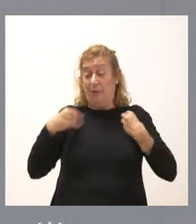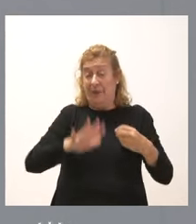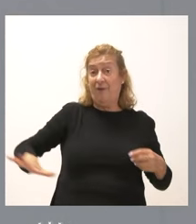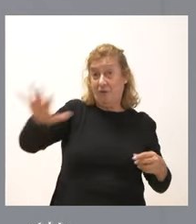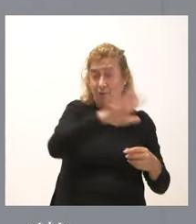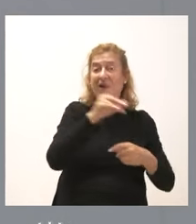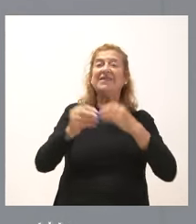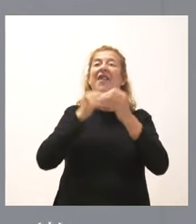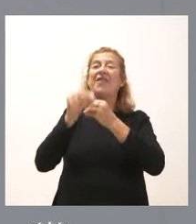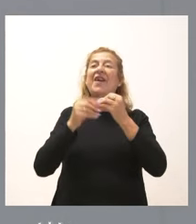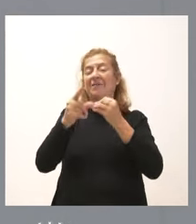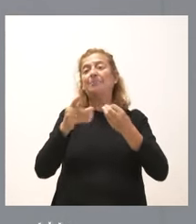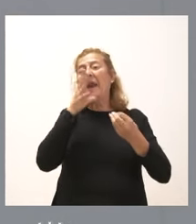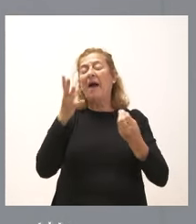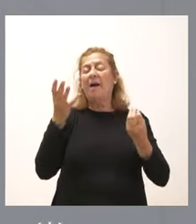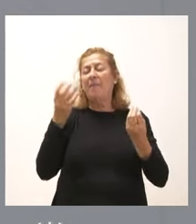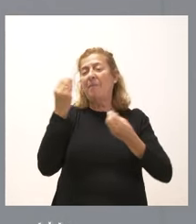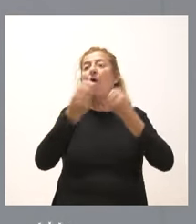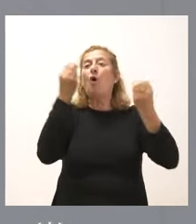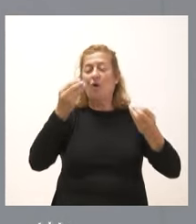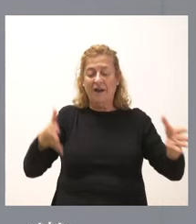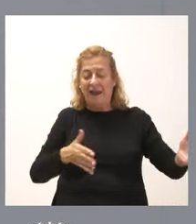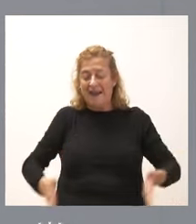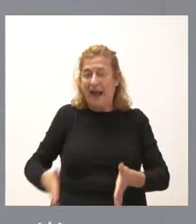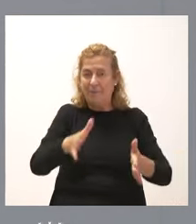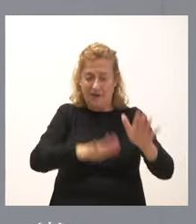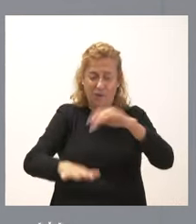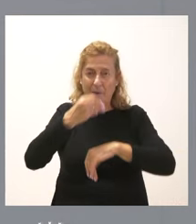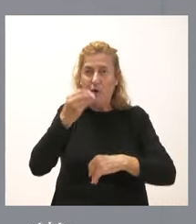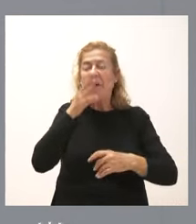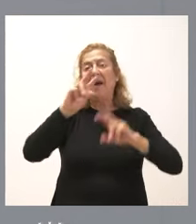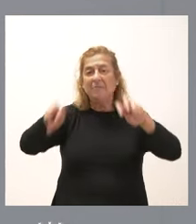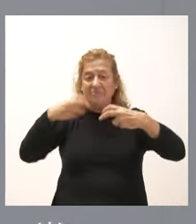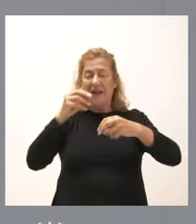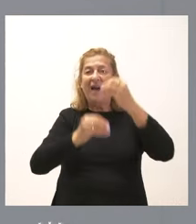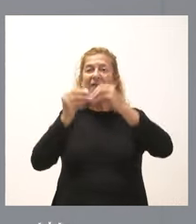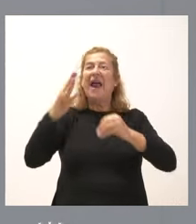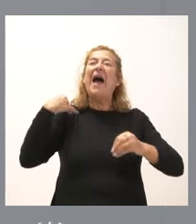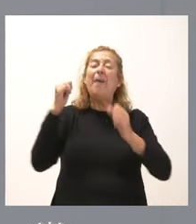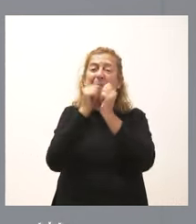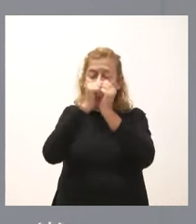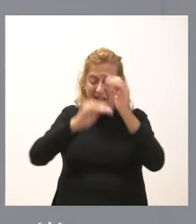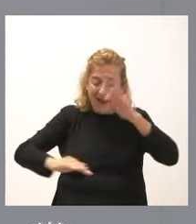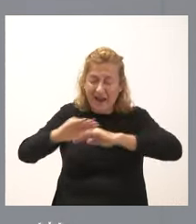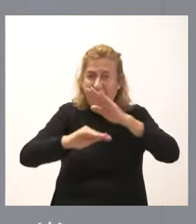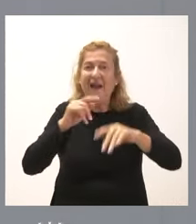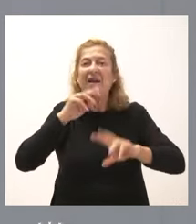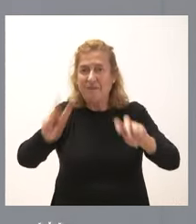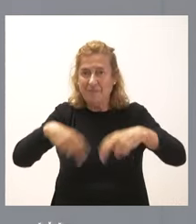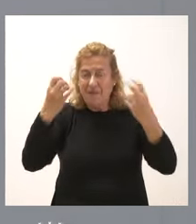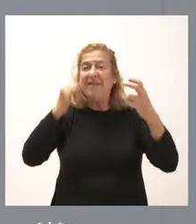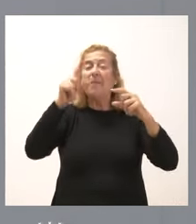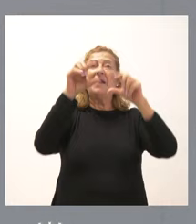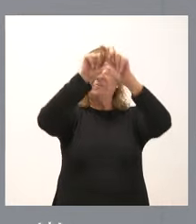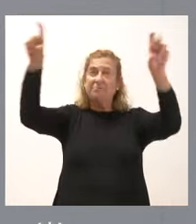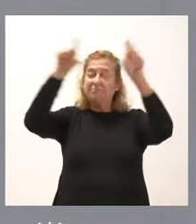van a ejecutar diversas actuaciones para mejorar el estado del camino, para reconstruir el antiguo empedrado, para mejorar la señalización y cartelería del